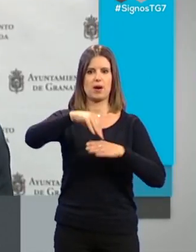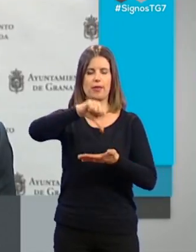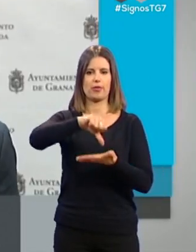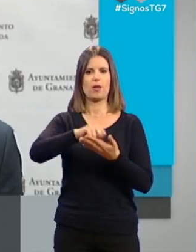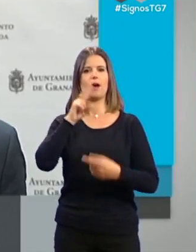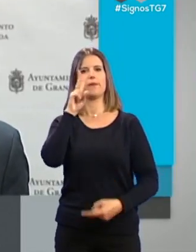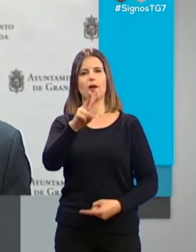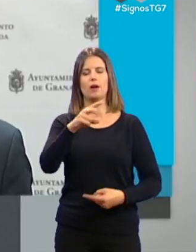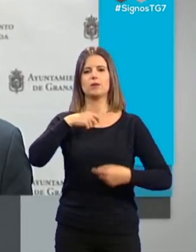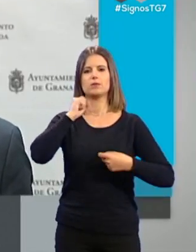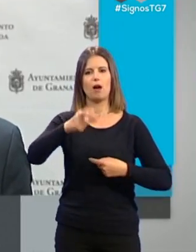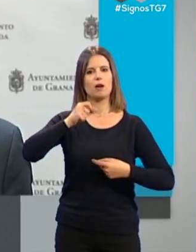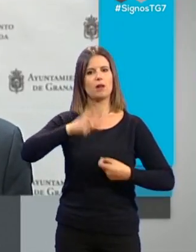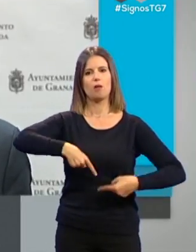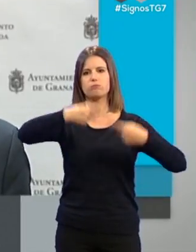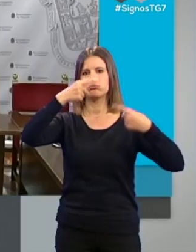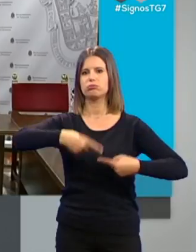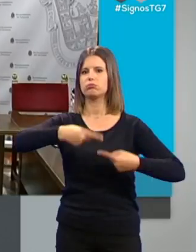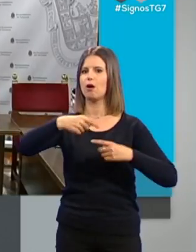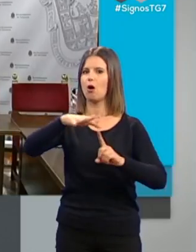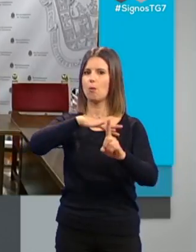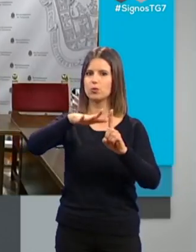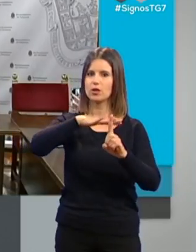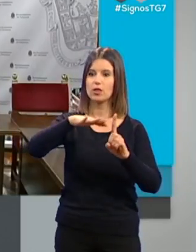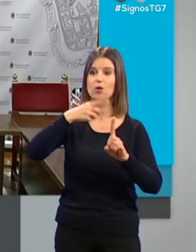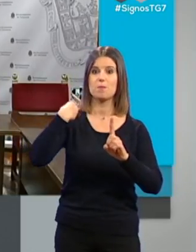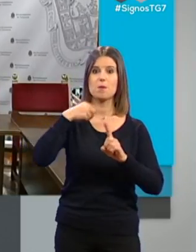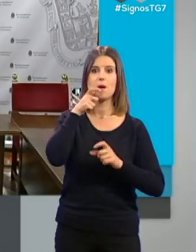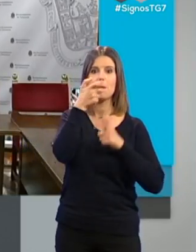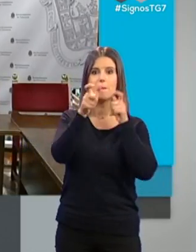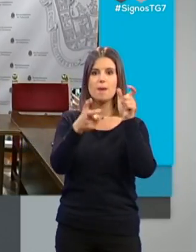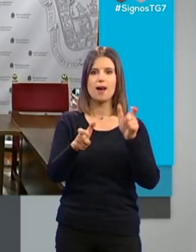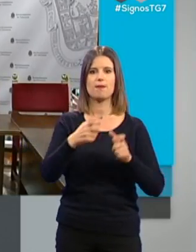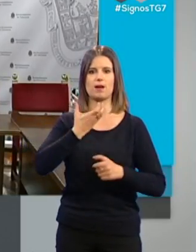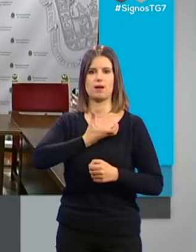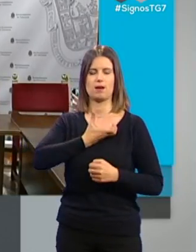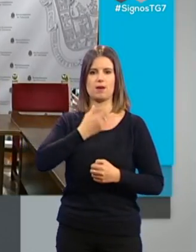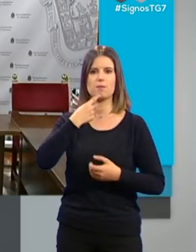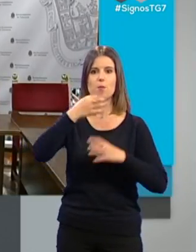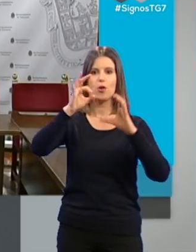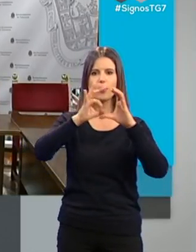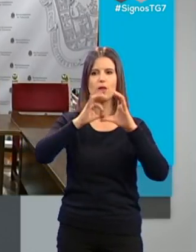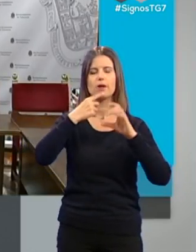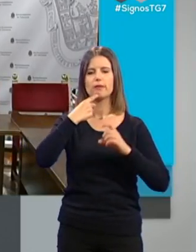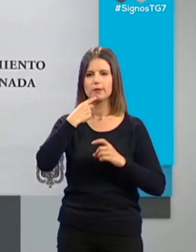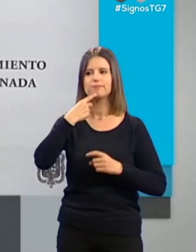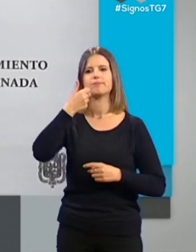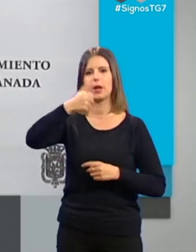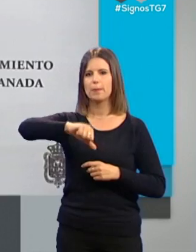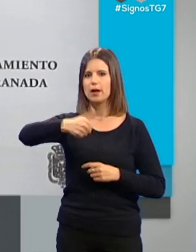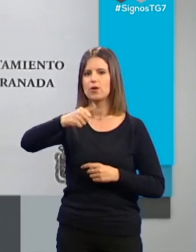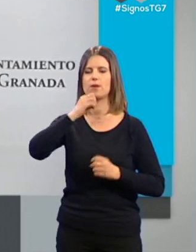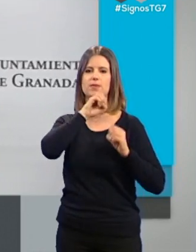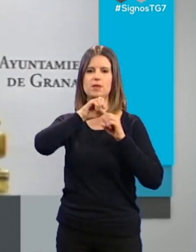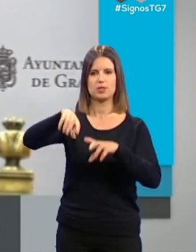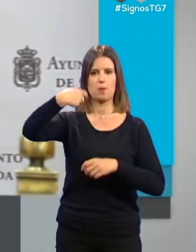con el pim pam pum permanente de los grupos de la oposición. Ante estas palabras del alcalde de Granada, Ciudadanos ha valorado la dimisión del presidente del